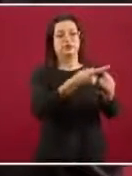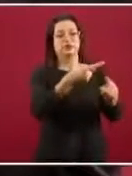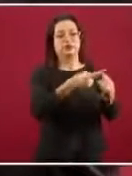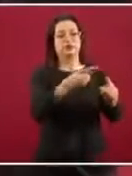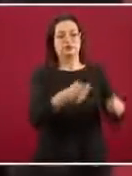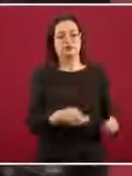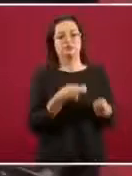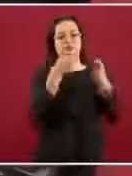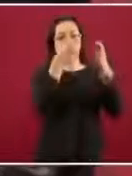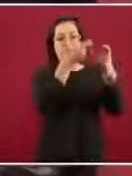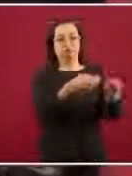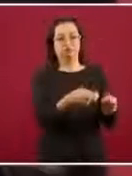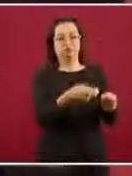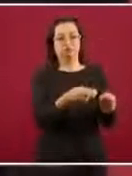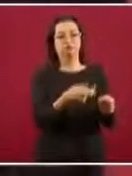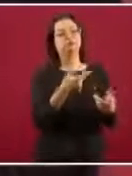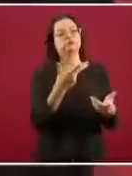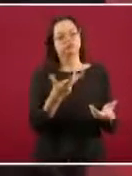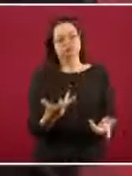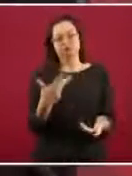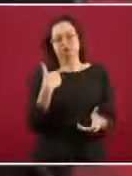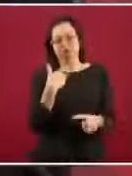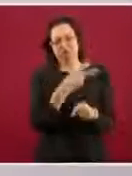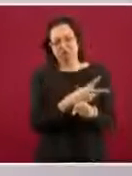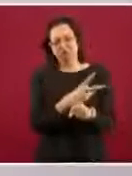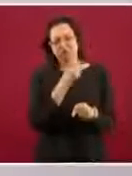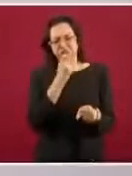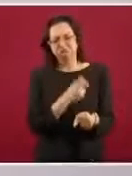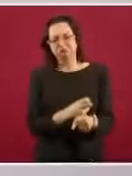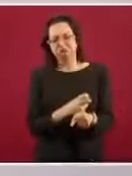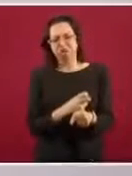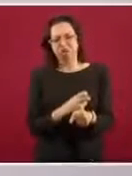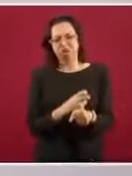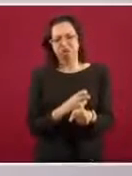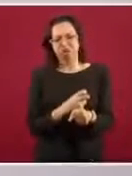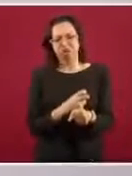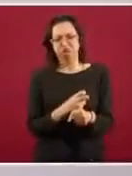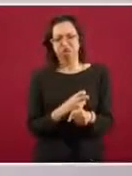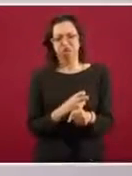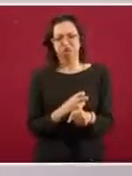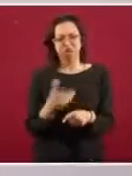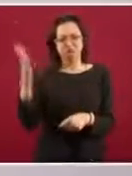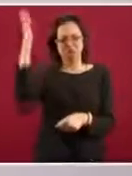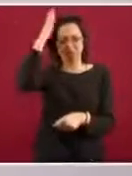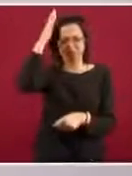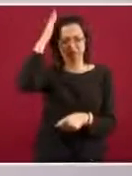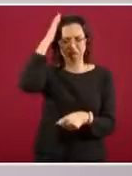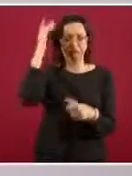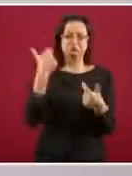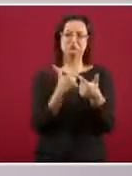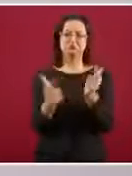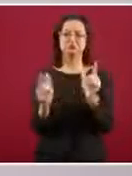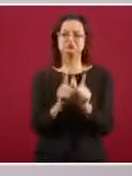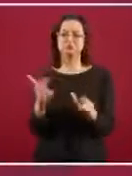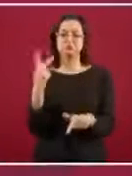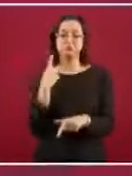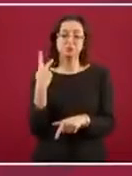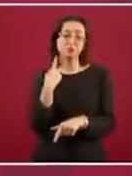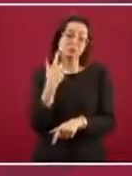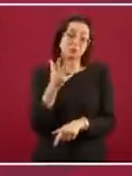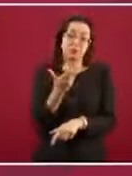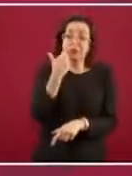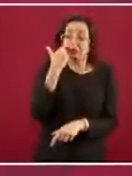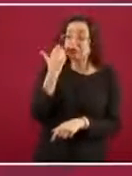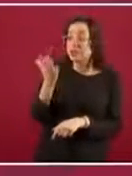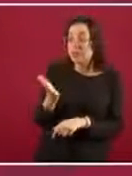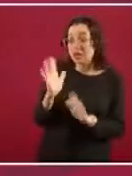Aquí invitaría yo a los dirigentes de los partidos, si aceptan desde